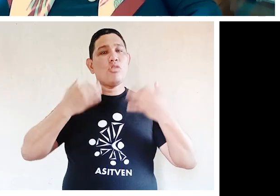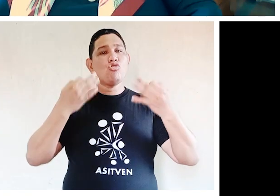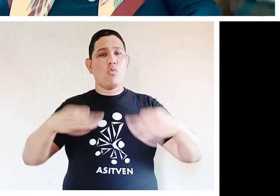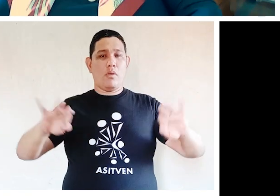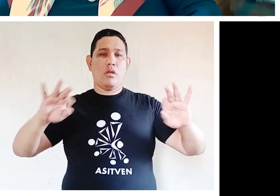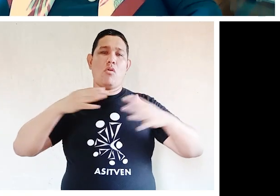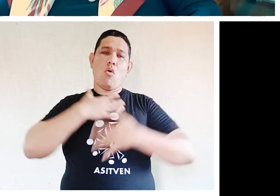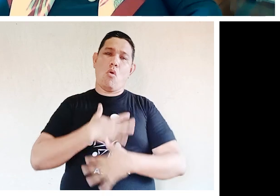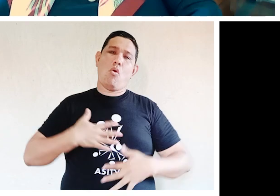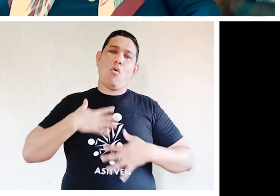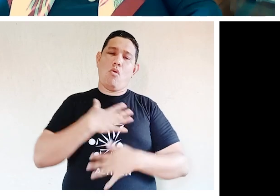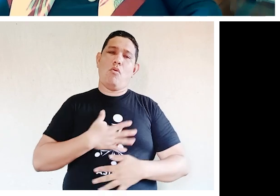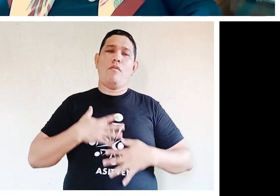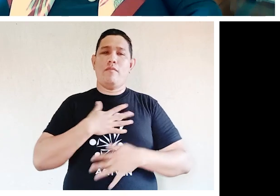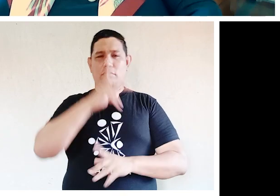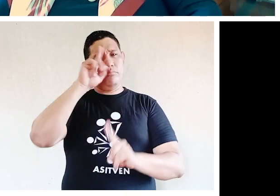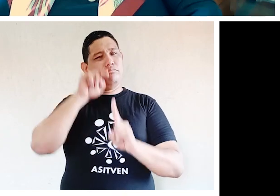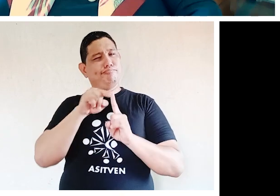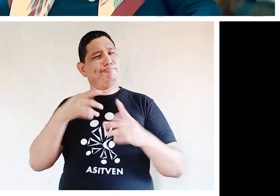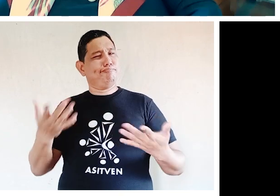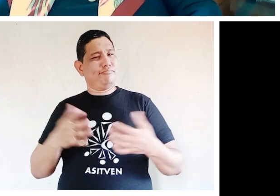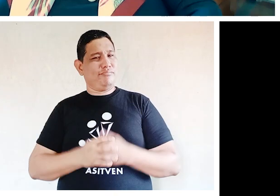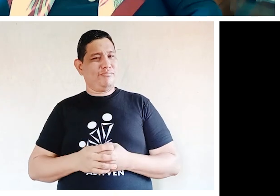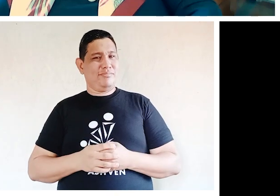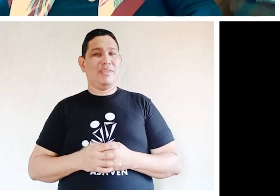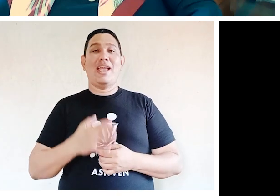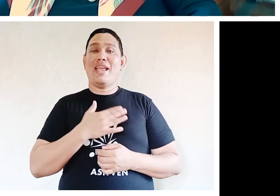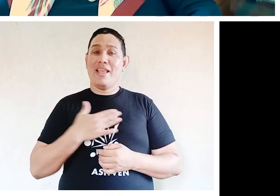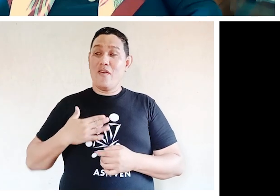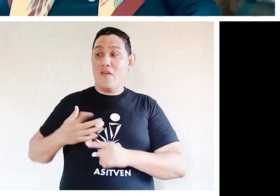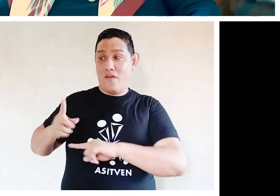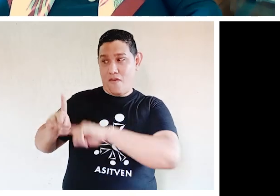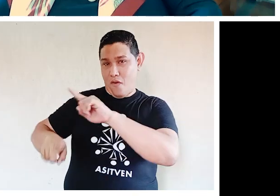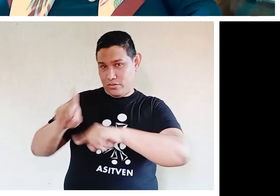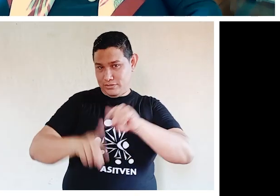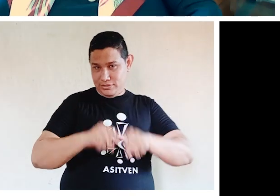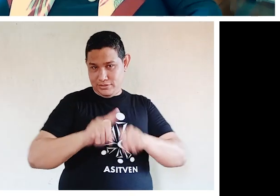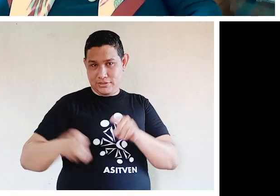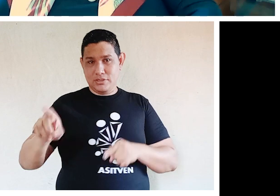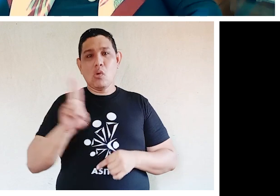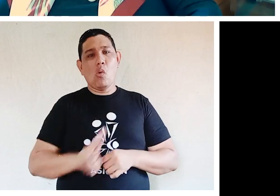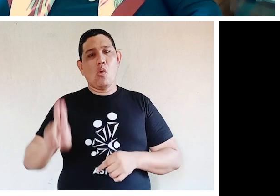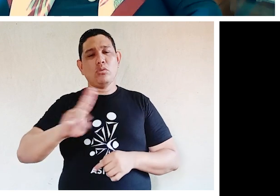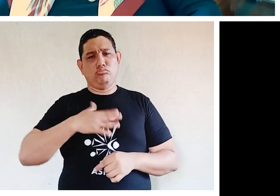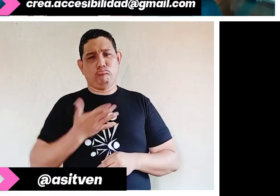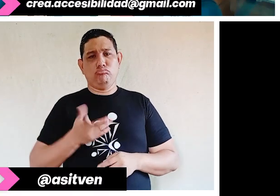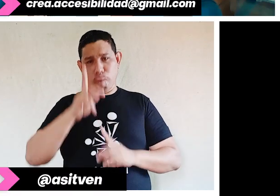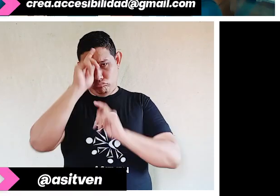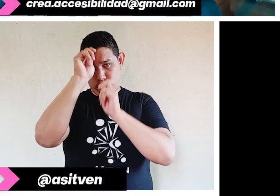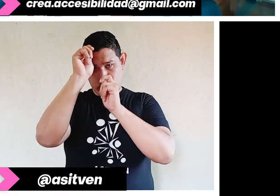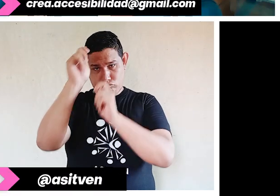comodidad, con el fin de que sean recursos que los podamos utilizar con dignidad,